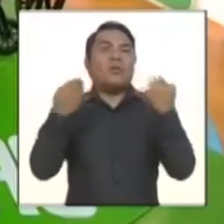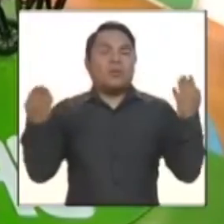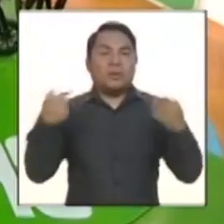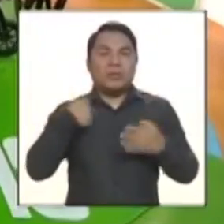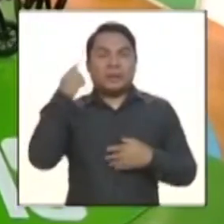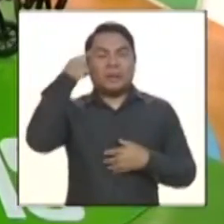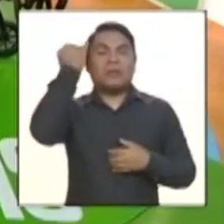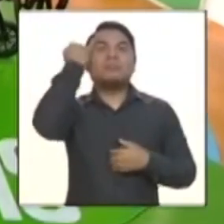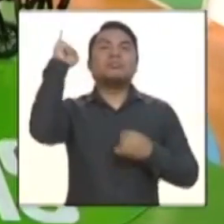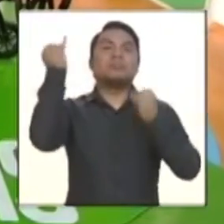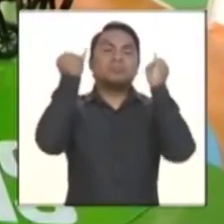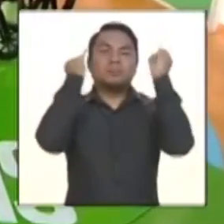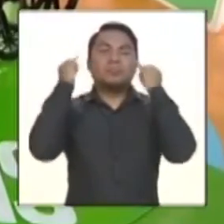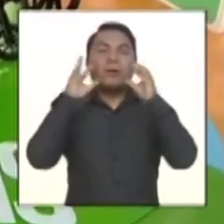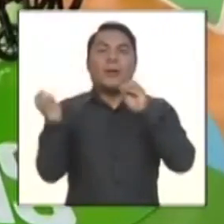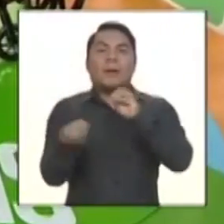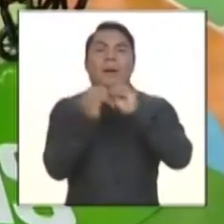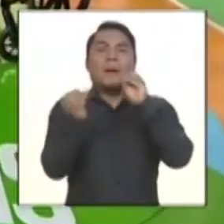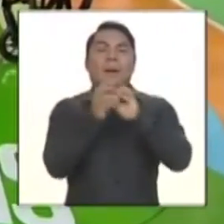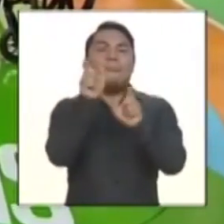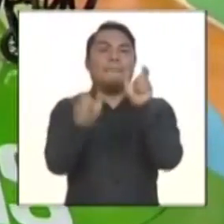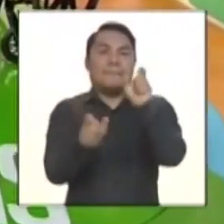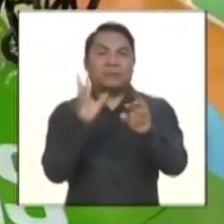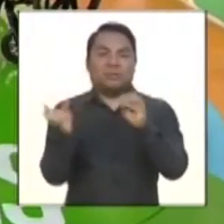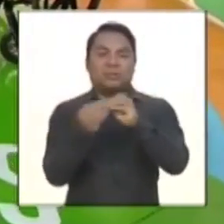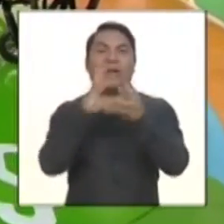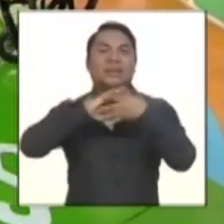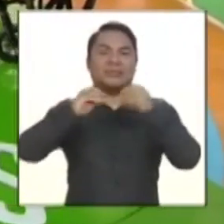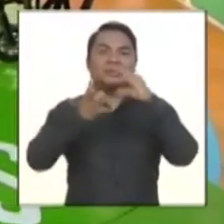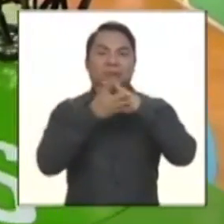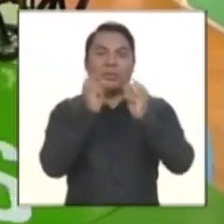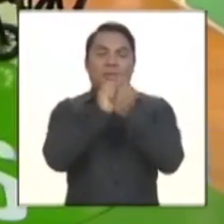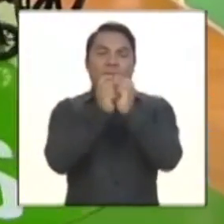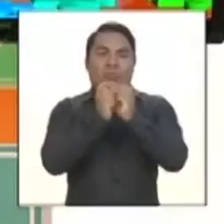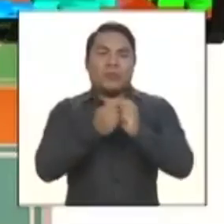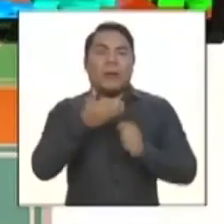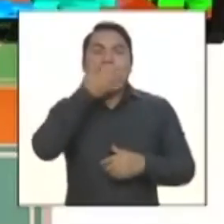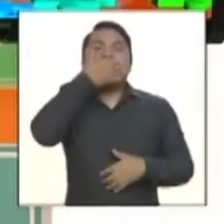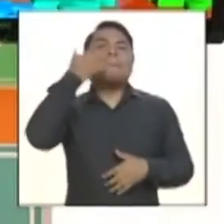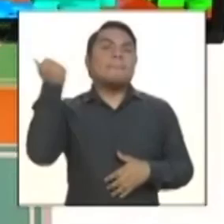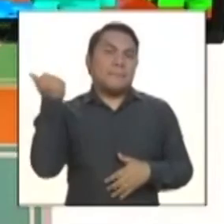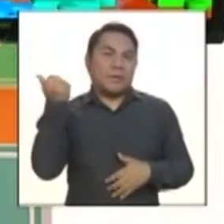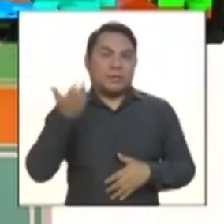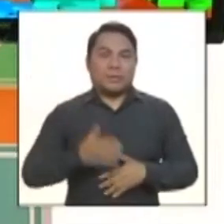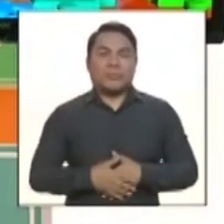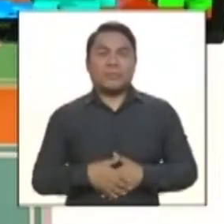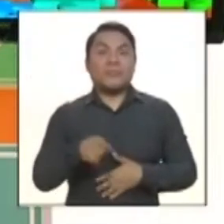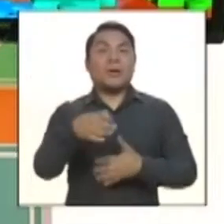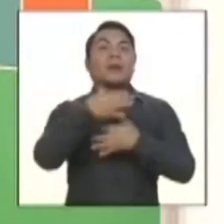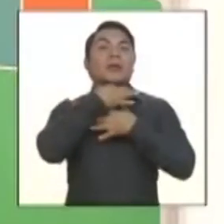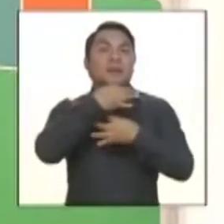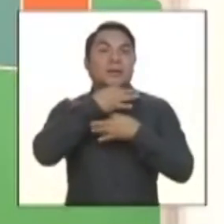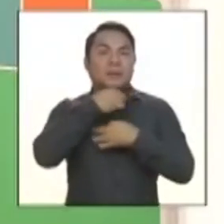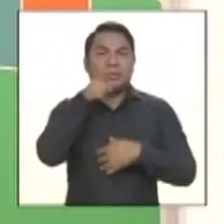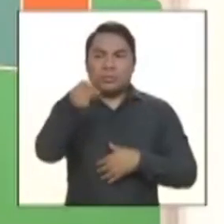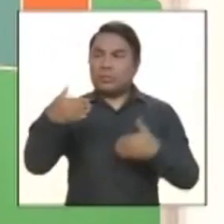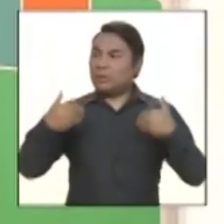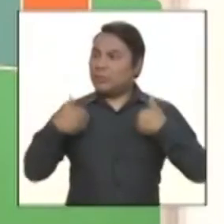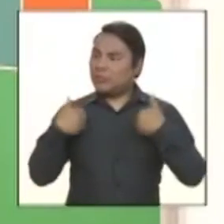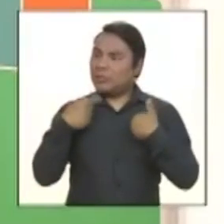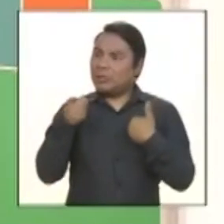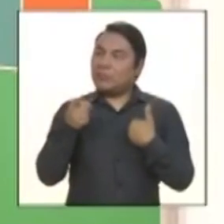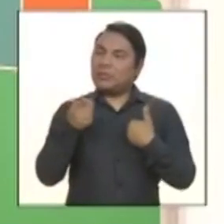muchos personajes surrealistas para, claro, para acomodar la novela y hacerla mucho más leíble, mucho más entretenida. Interesante. ¿Tú tienes discapacidad